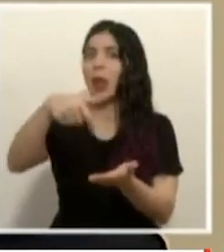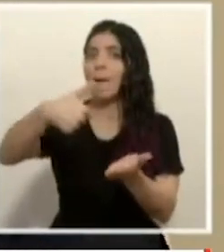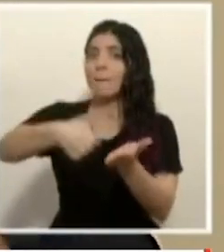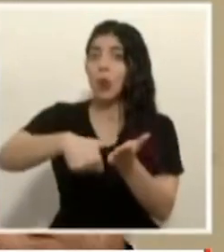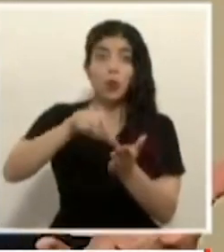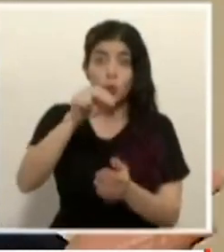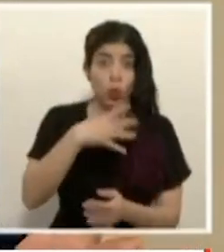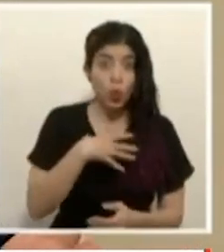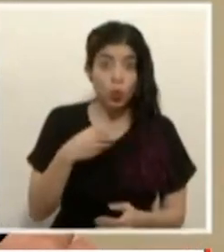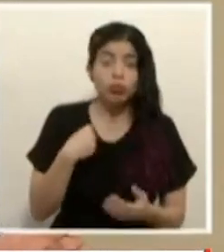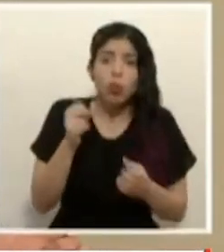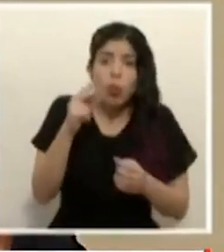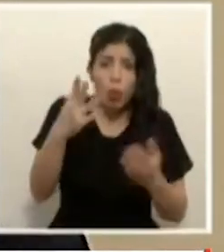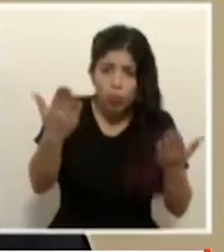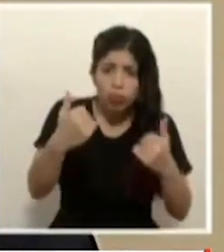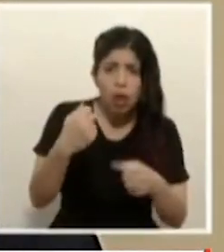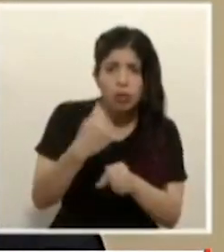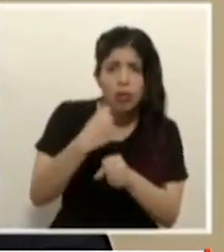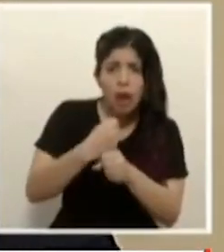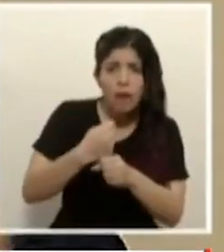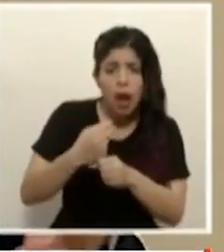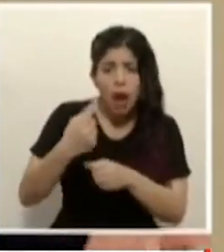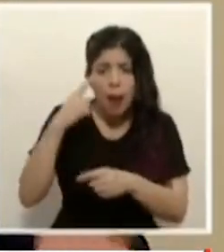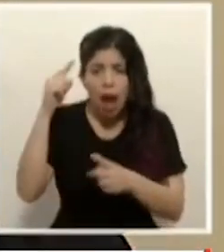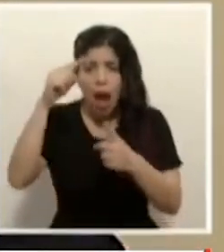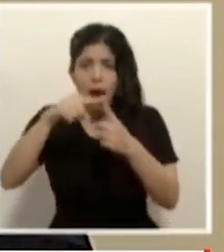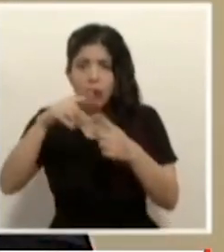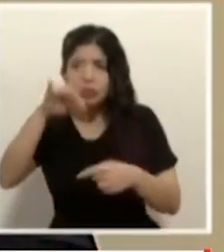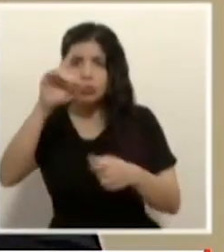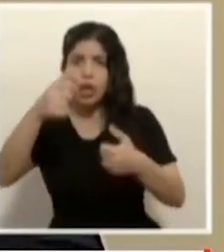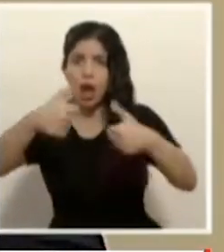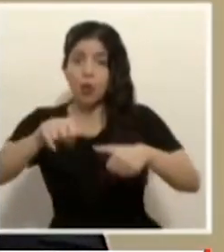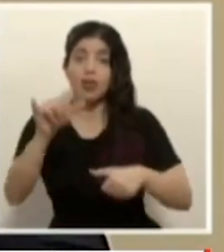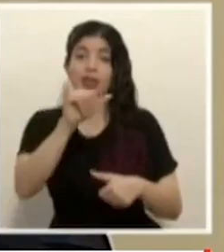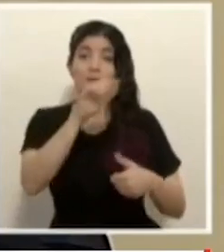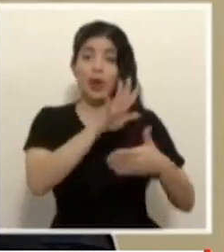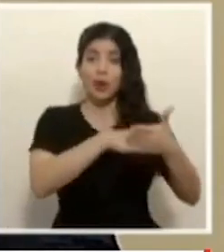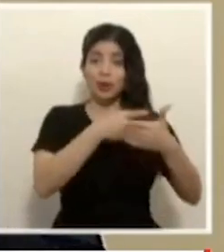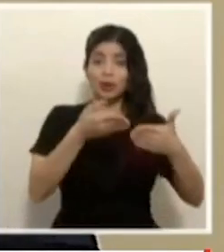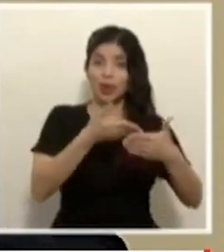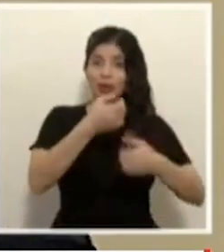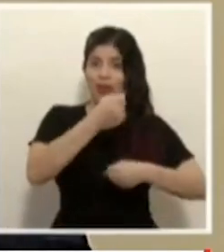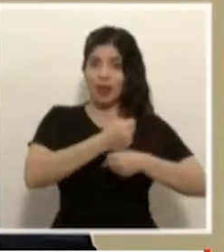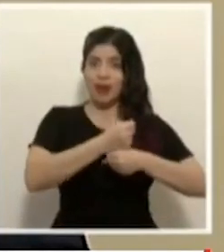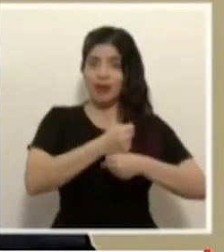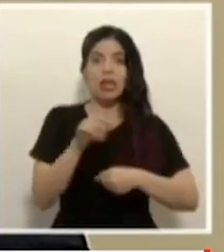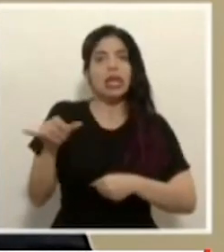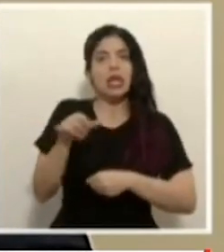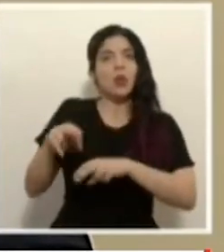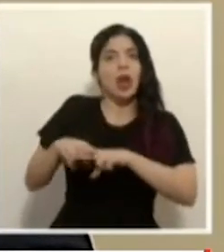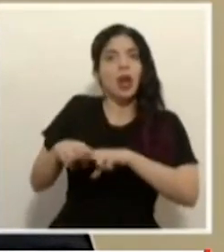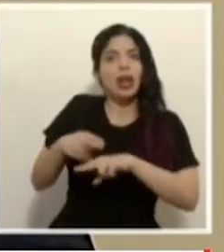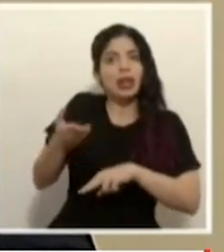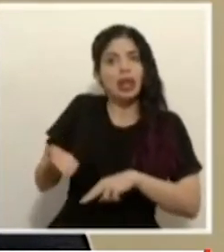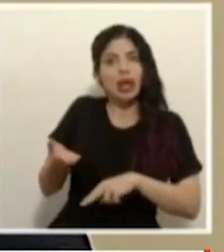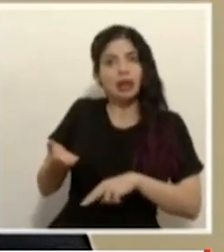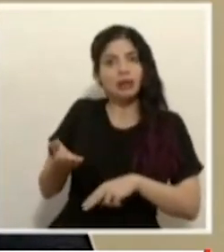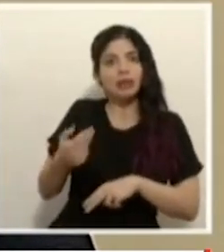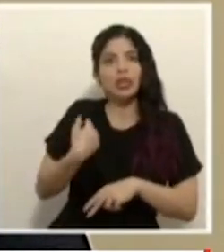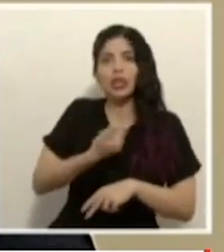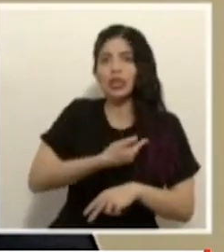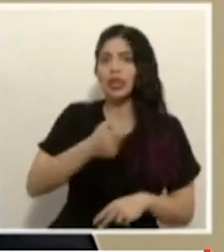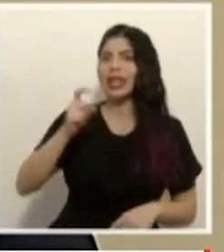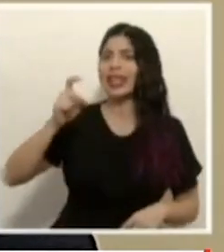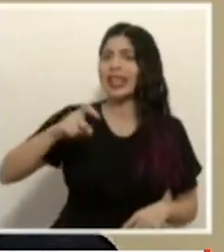gusta bueno, trabajemos lleguemos a un acuerdo igual con las jornadas igual con el tren necesitamos